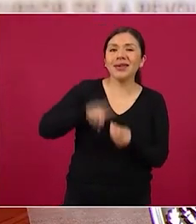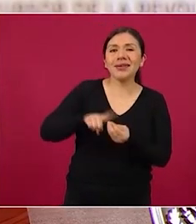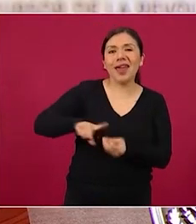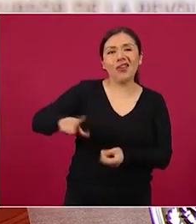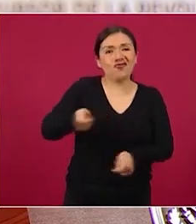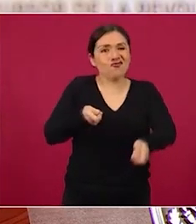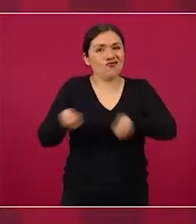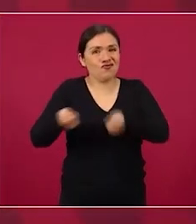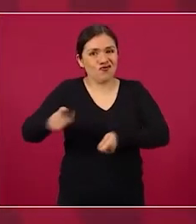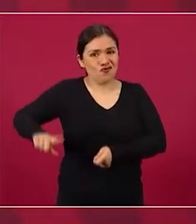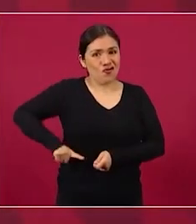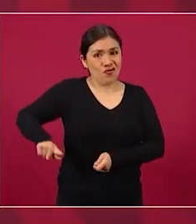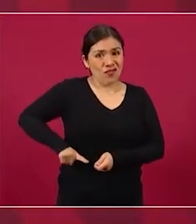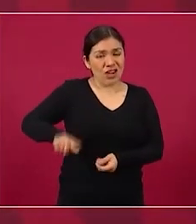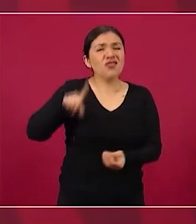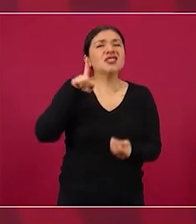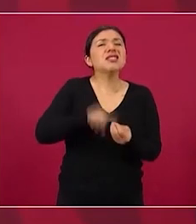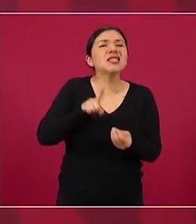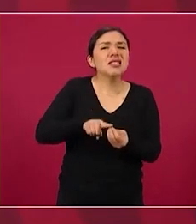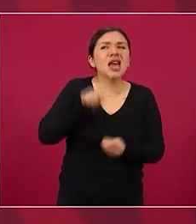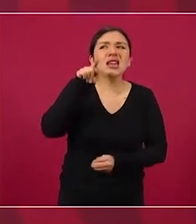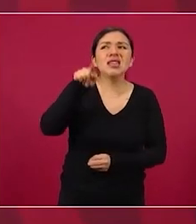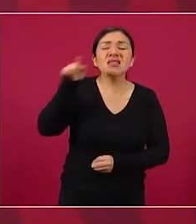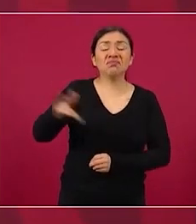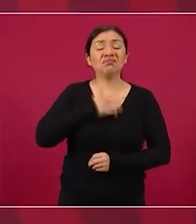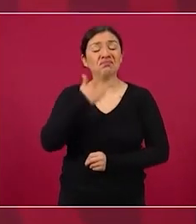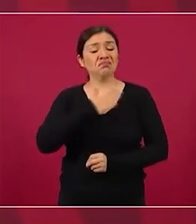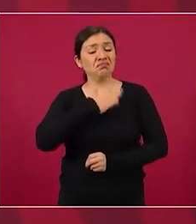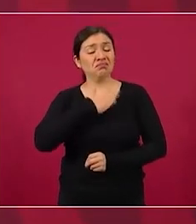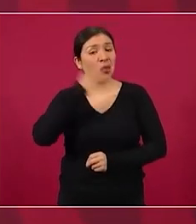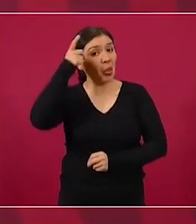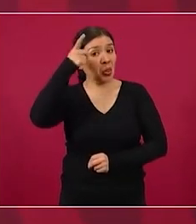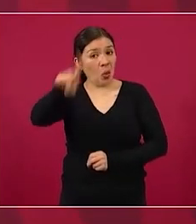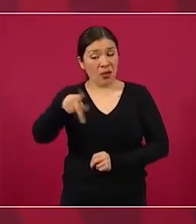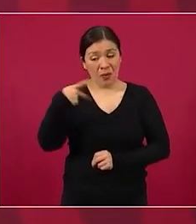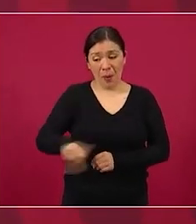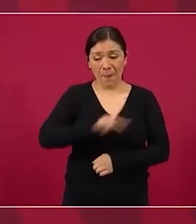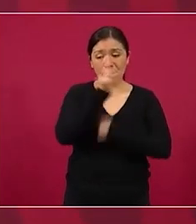los que se sentían los dueños de México saquearon